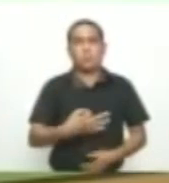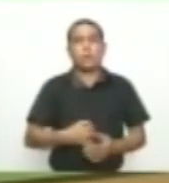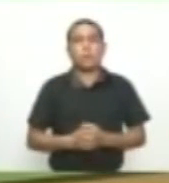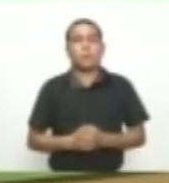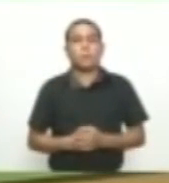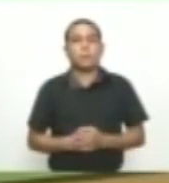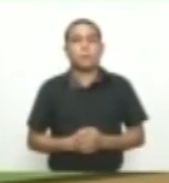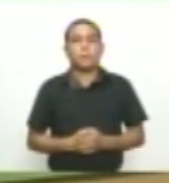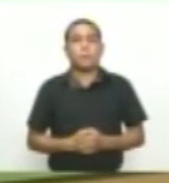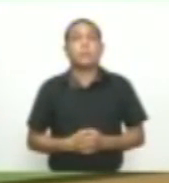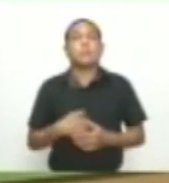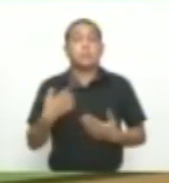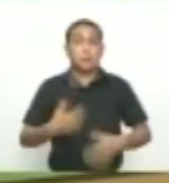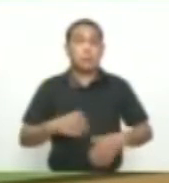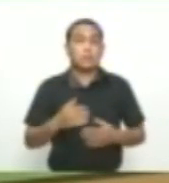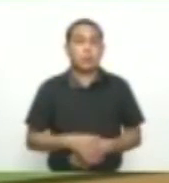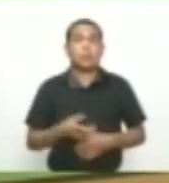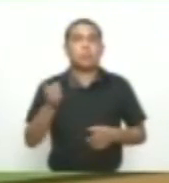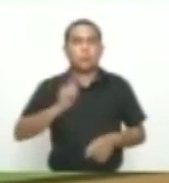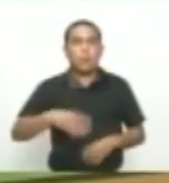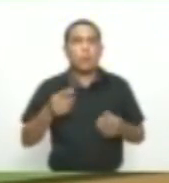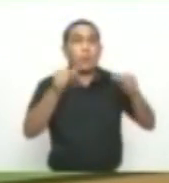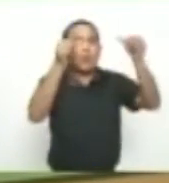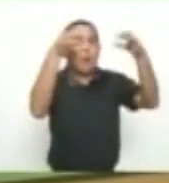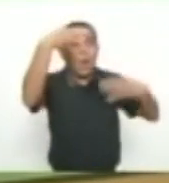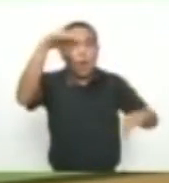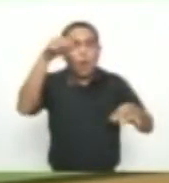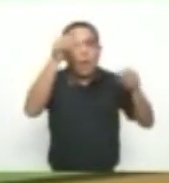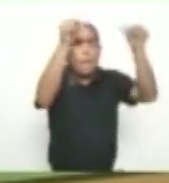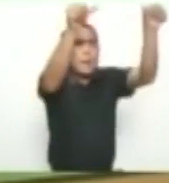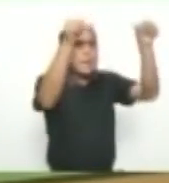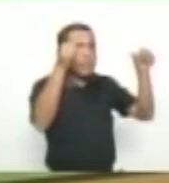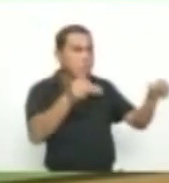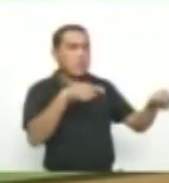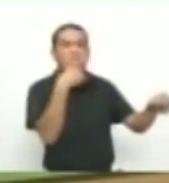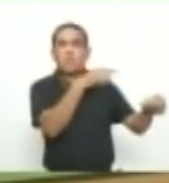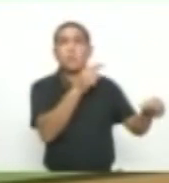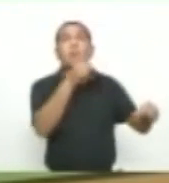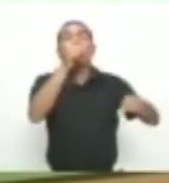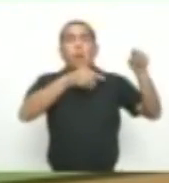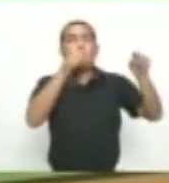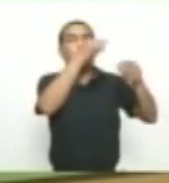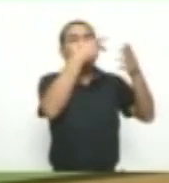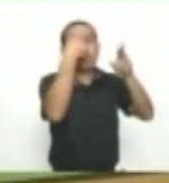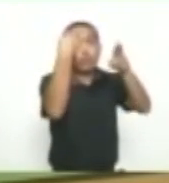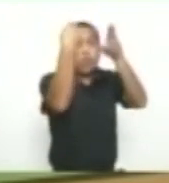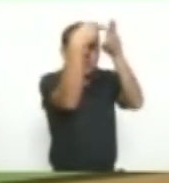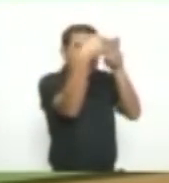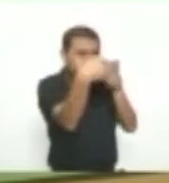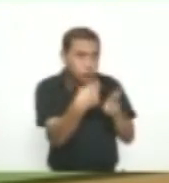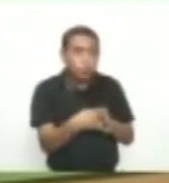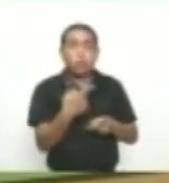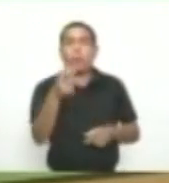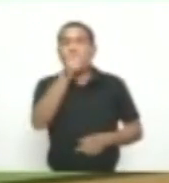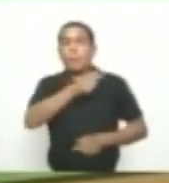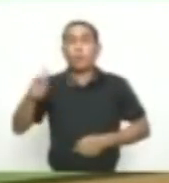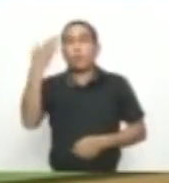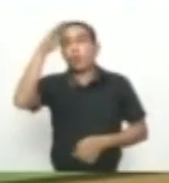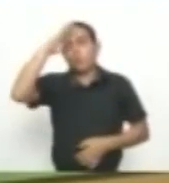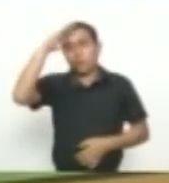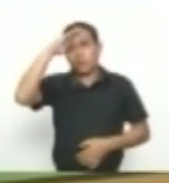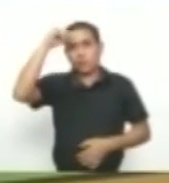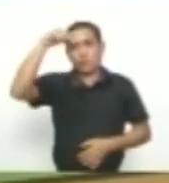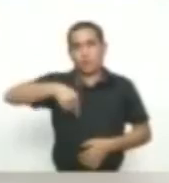Insólito Y una guerra de panfletos firmados por bandas criminales Tienen en alerta a funcionarios del CTI, policía e INPEC en